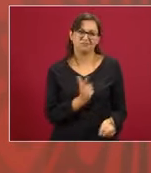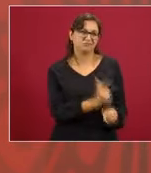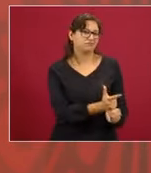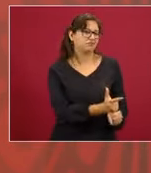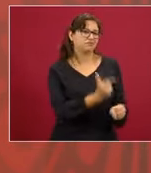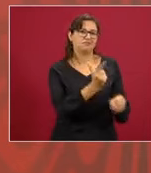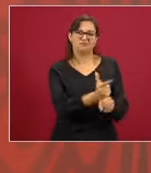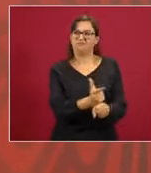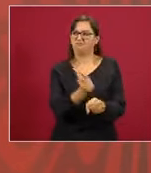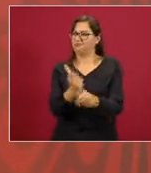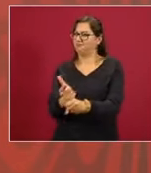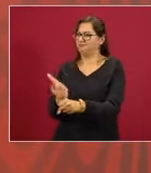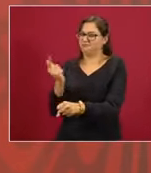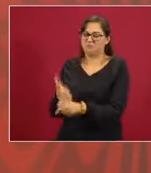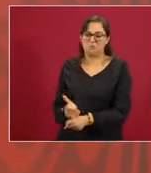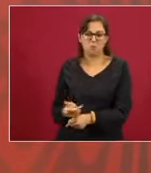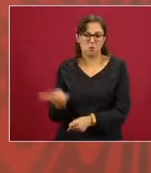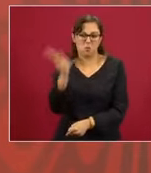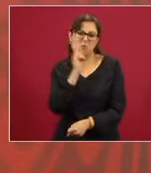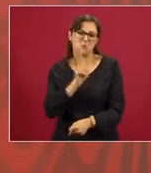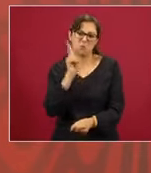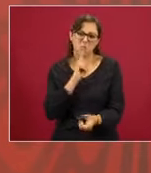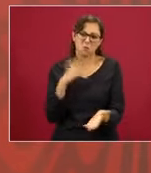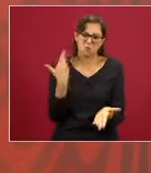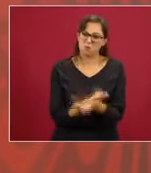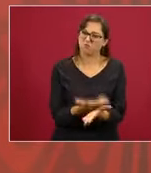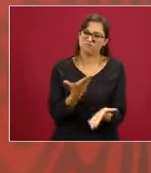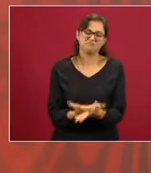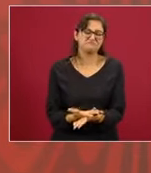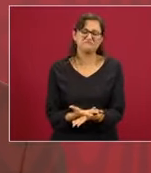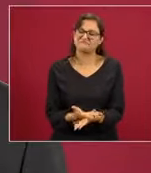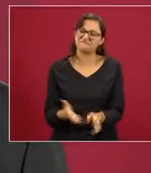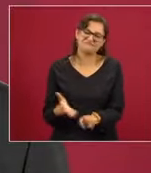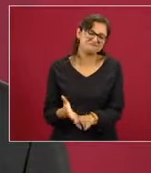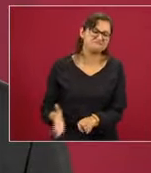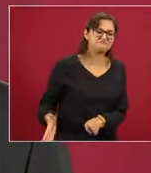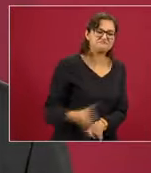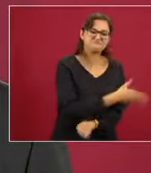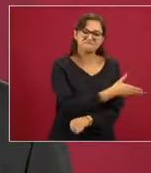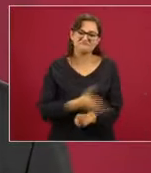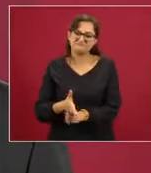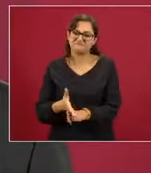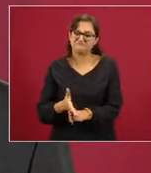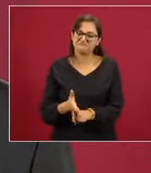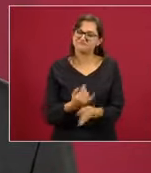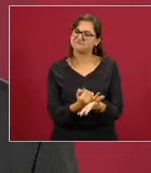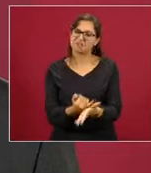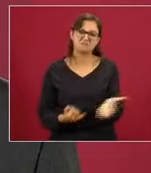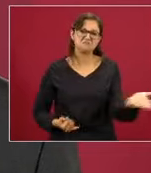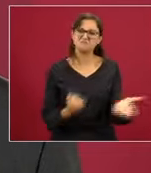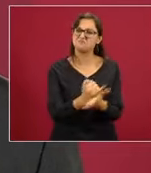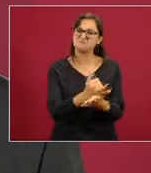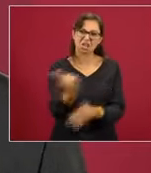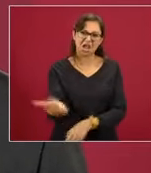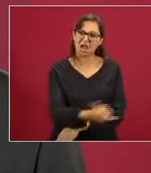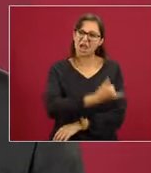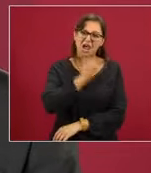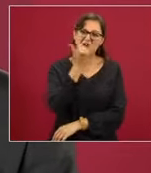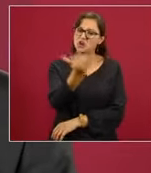notorio como un desatino desde nuestro punto de vista en cómo desarrollar a las naciones,